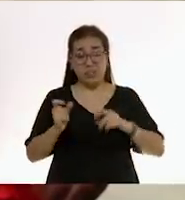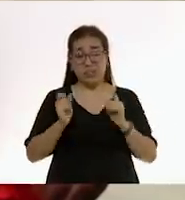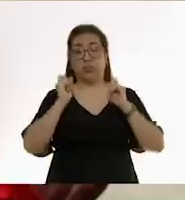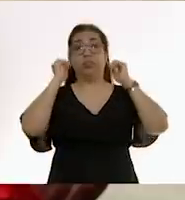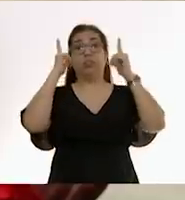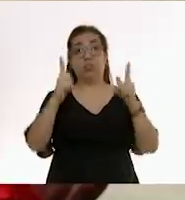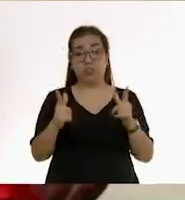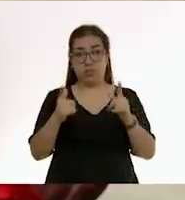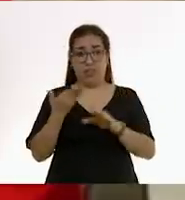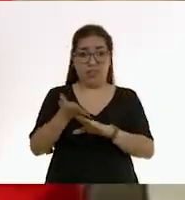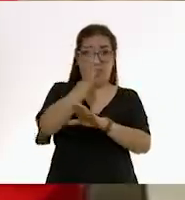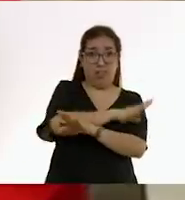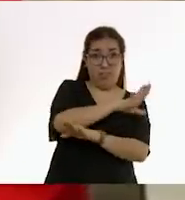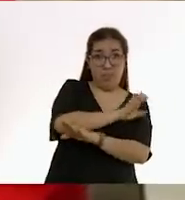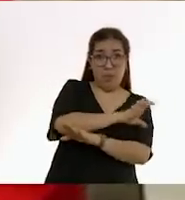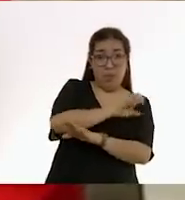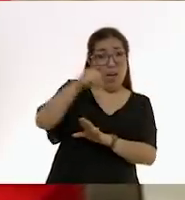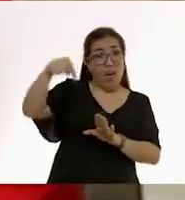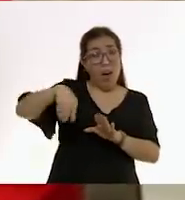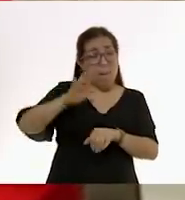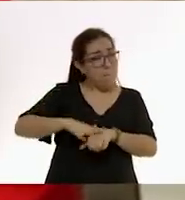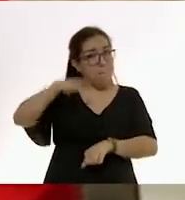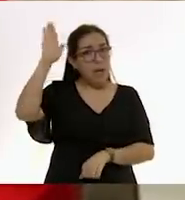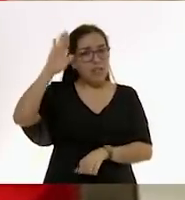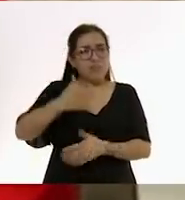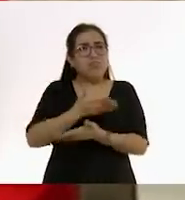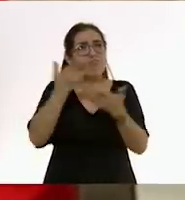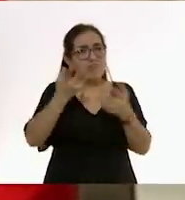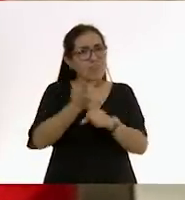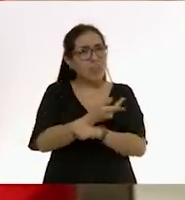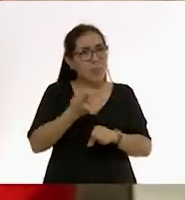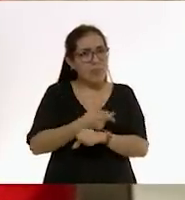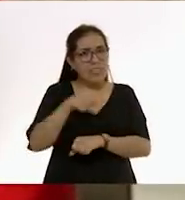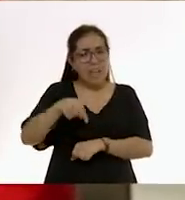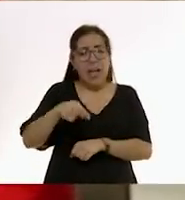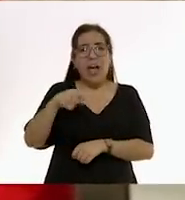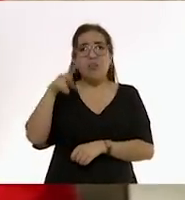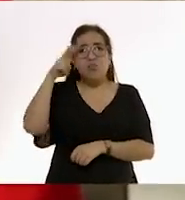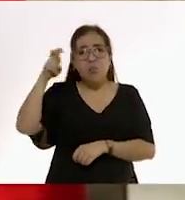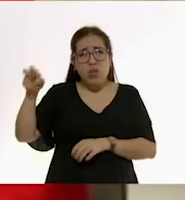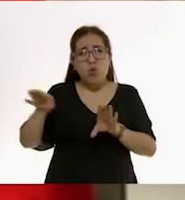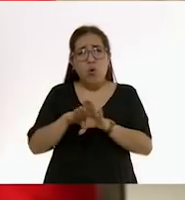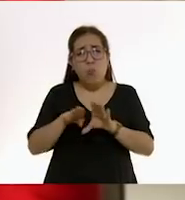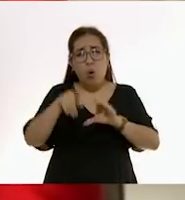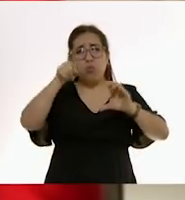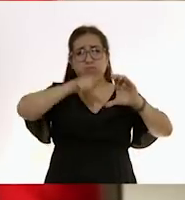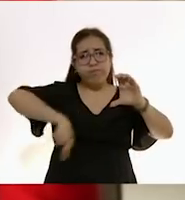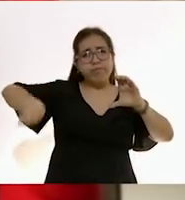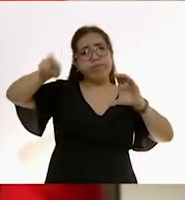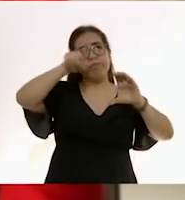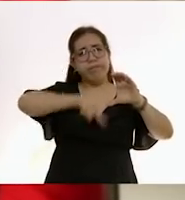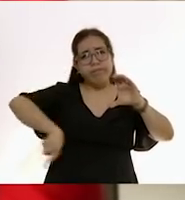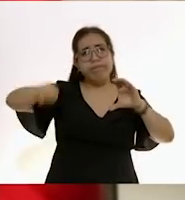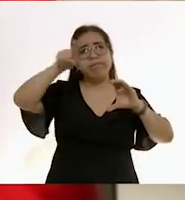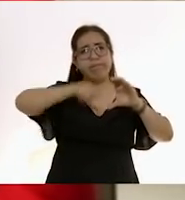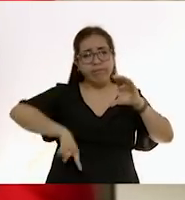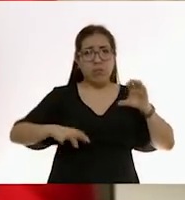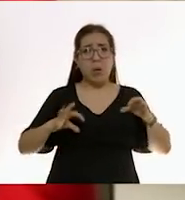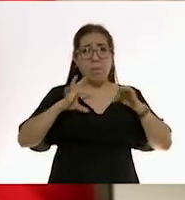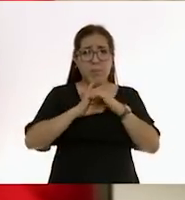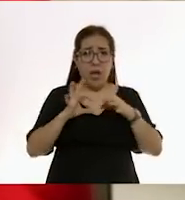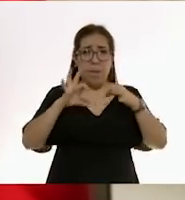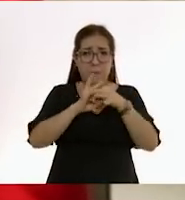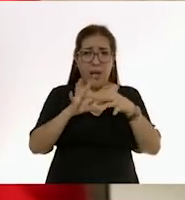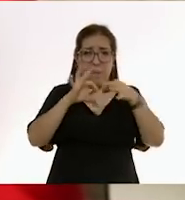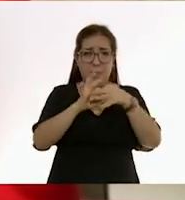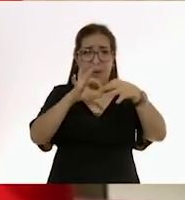que cuando eran bebés recién nacidos. El sueño entonces empieza a ser cíclico. ¿Qué quiere decir cíclico? Que son ciclos que se van hilando uno y